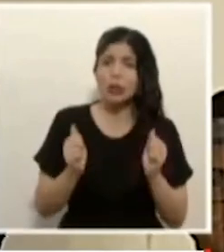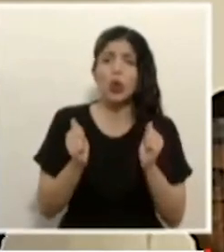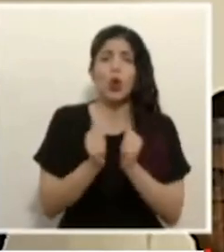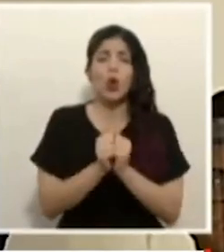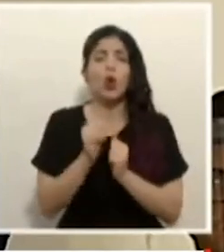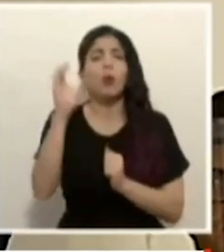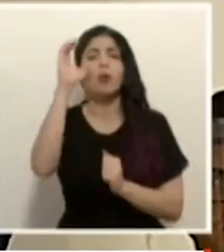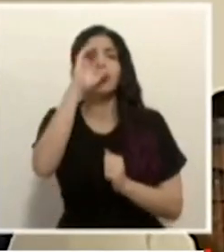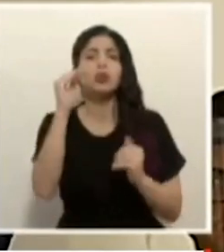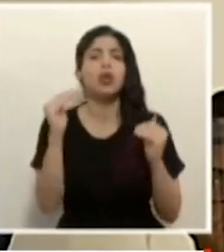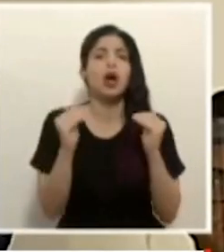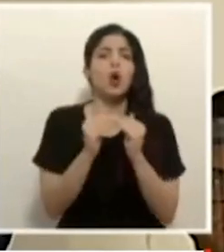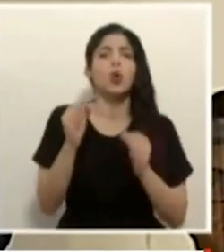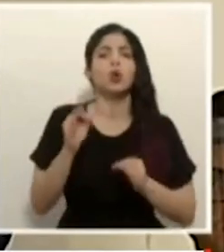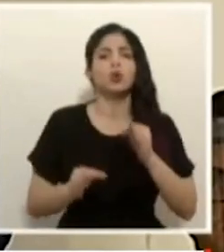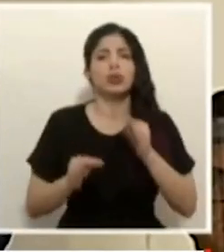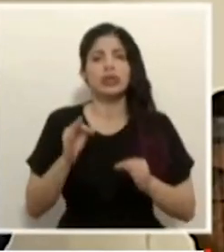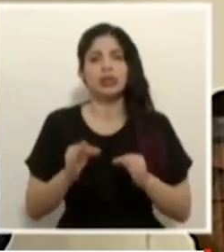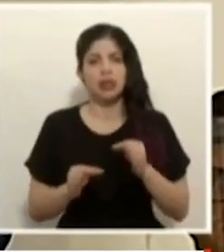justicia